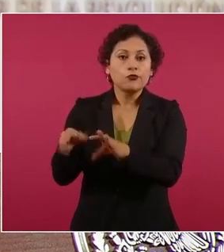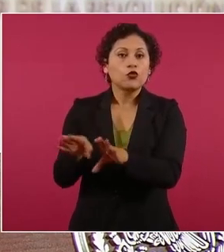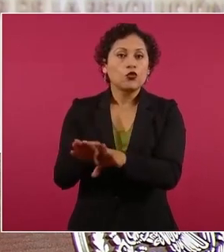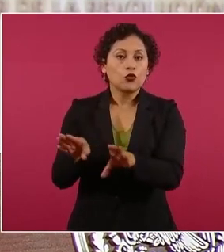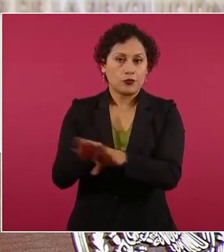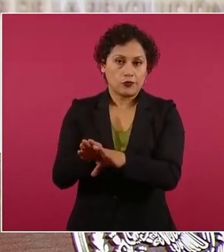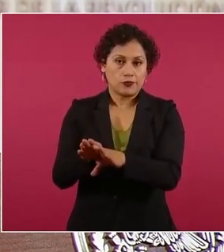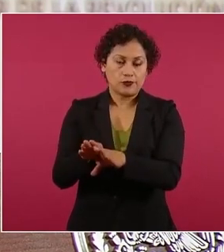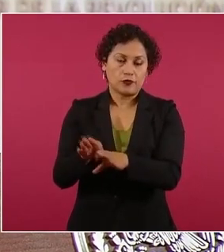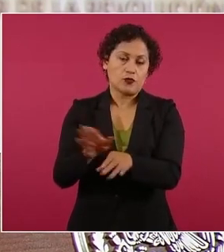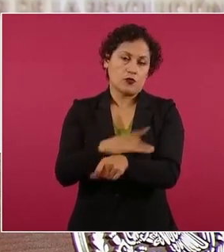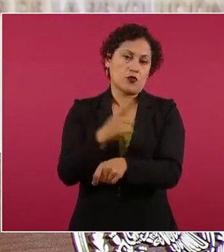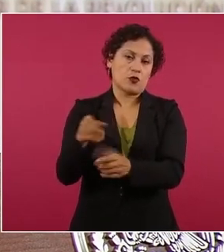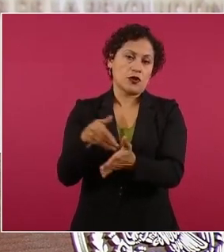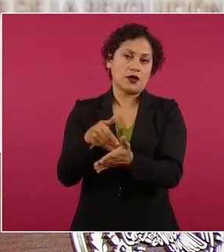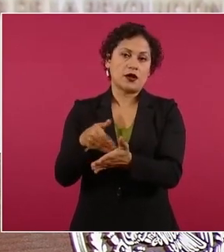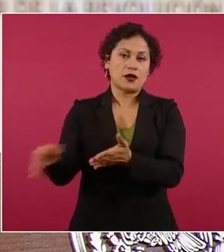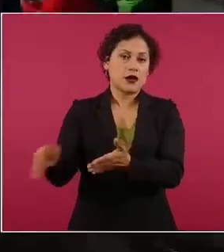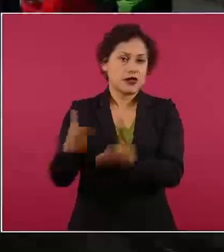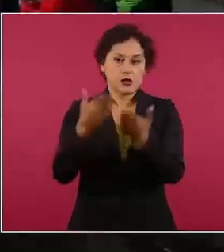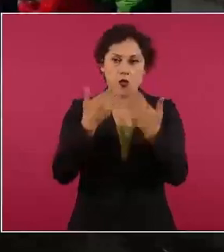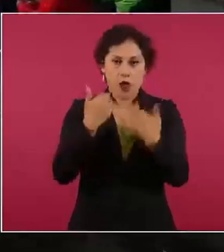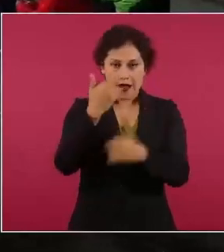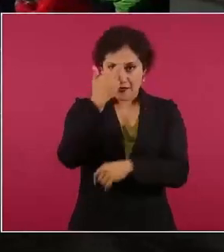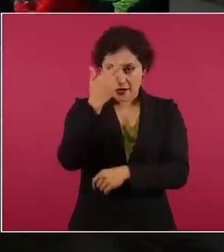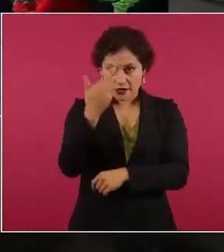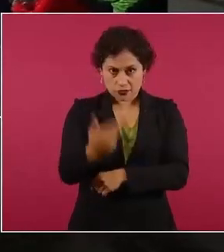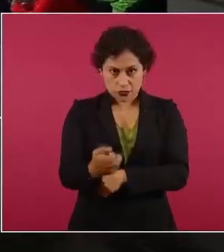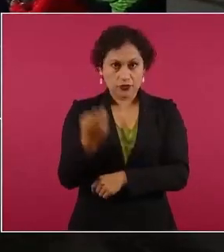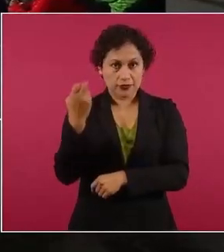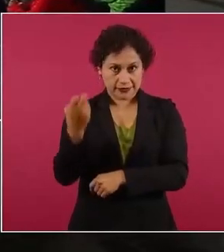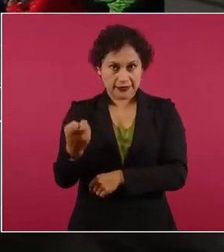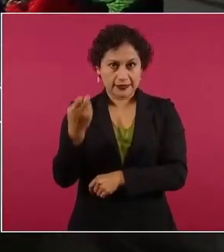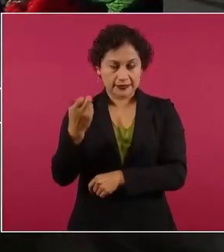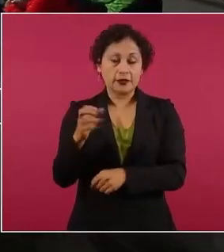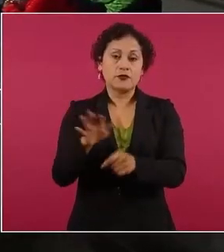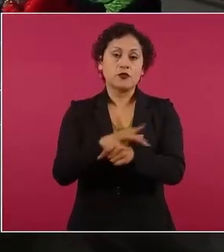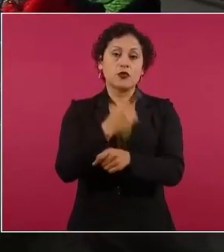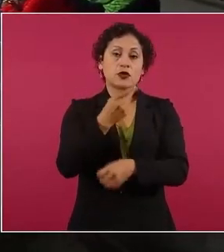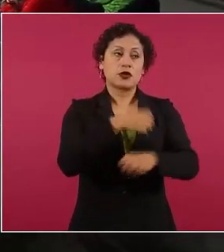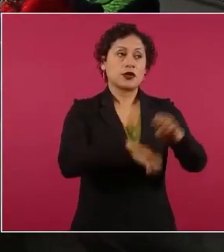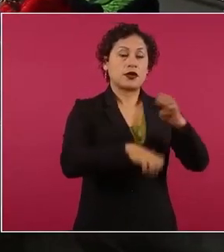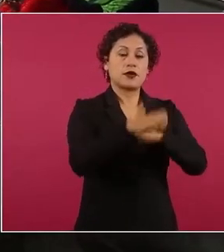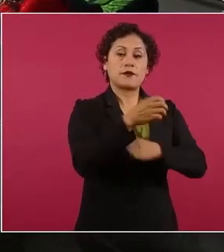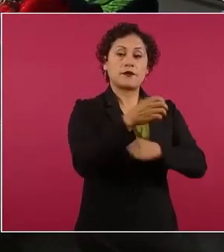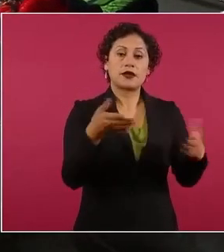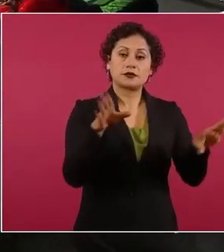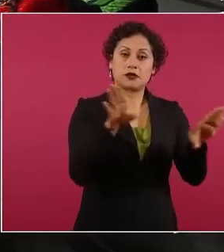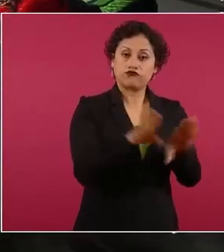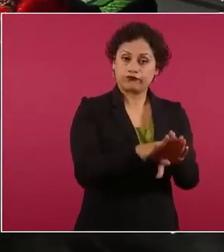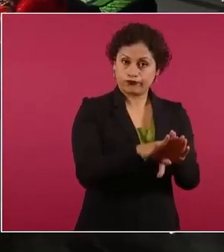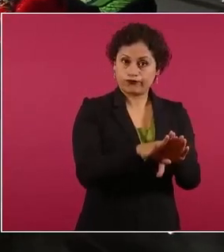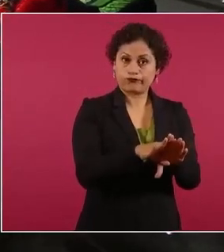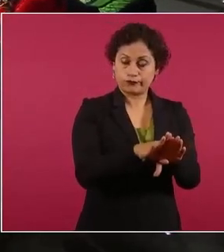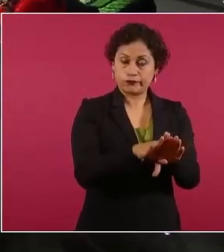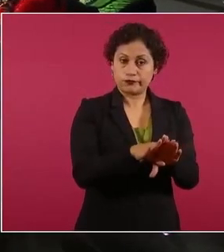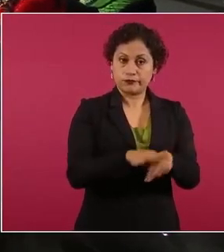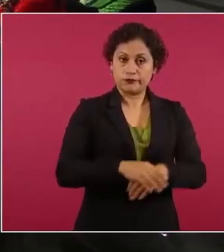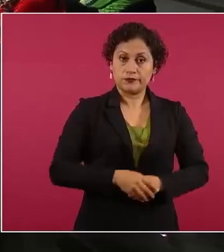despido injustificado por el cierre de la empresa